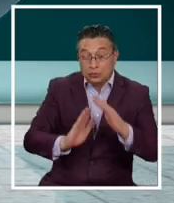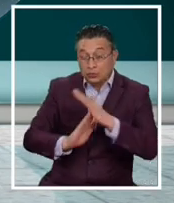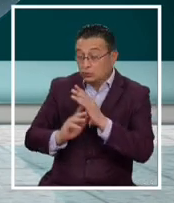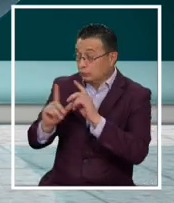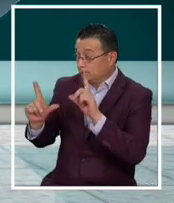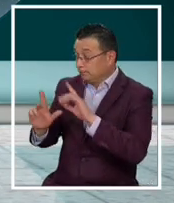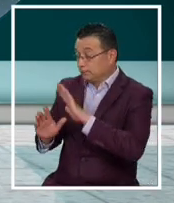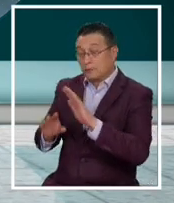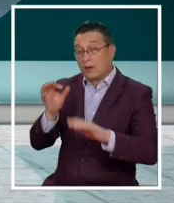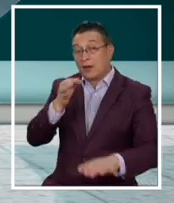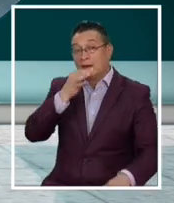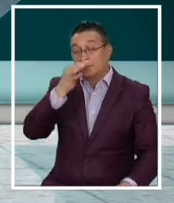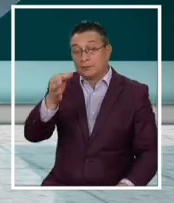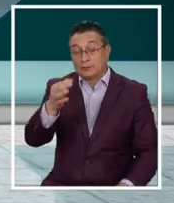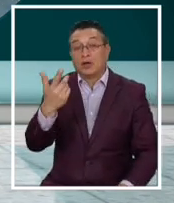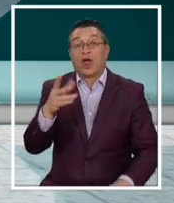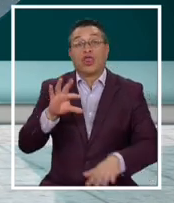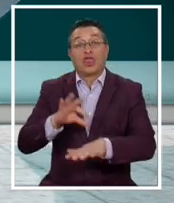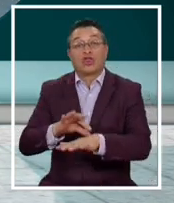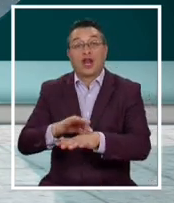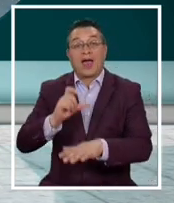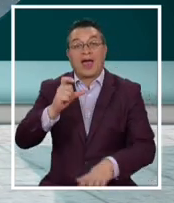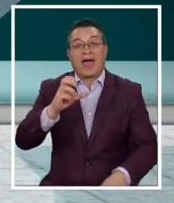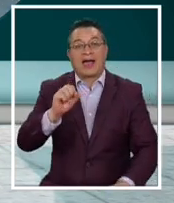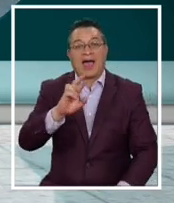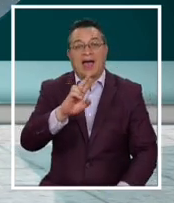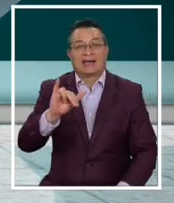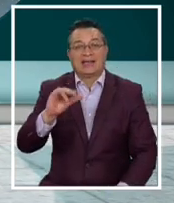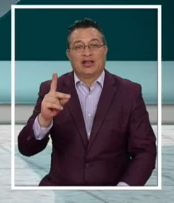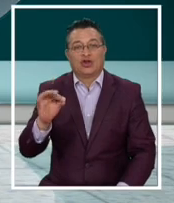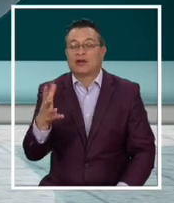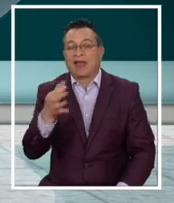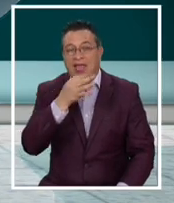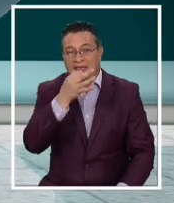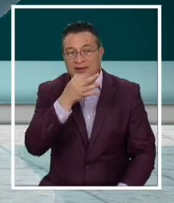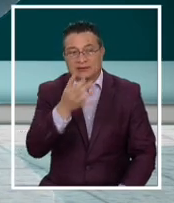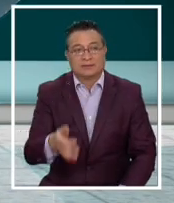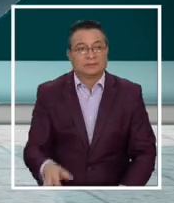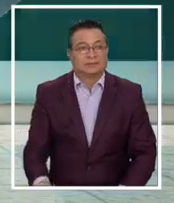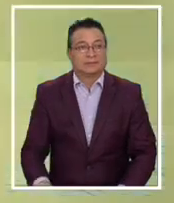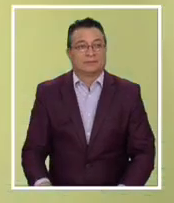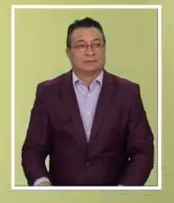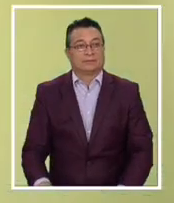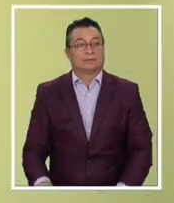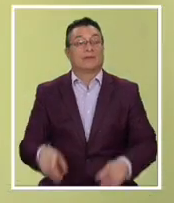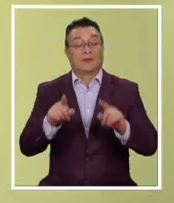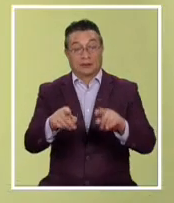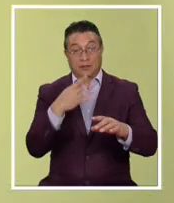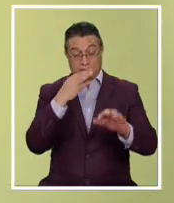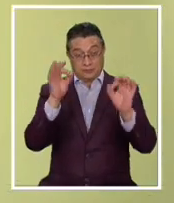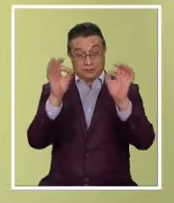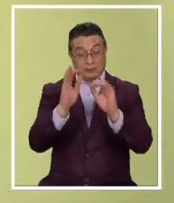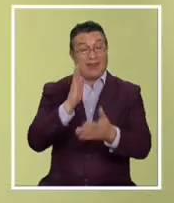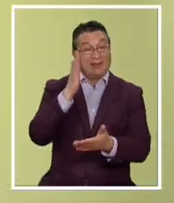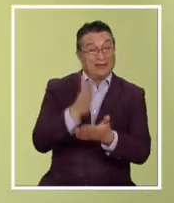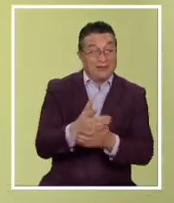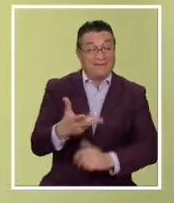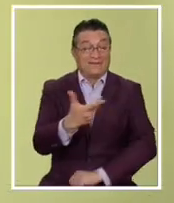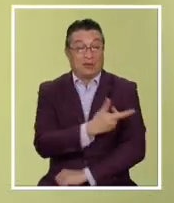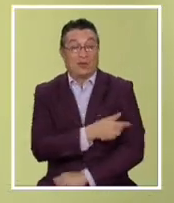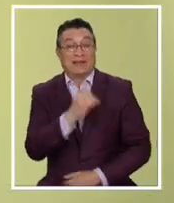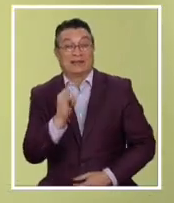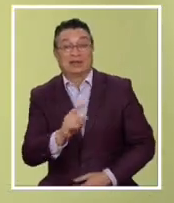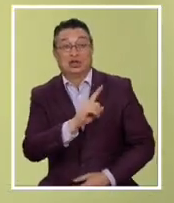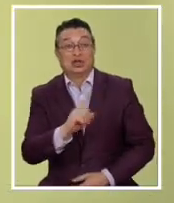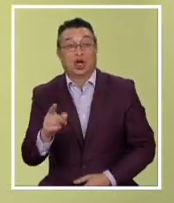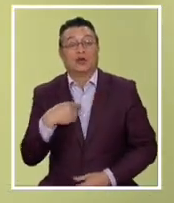que escuchemos un llamado que hizo la doctora Garrido al respecto. Veamos. Estas decisiones de vacunarnos o no vacunarnos, tenemos